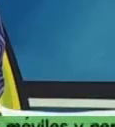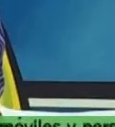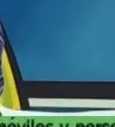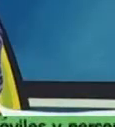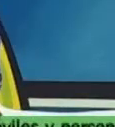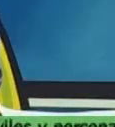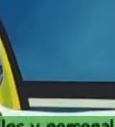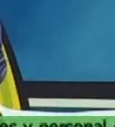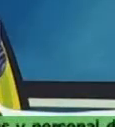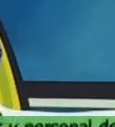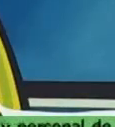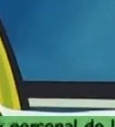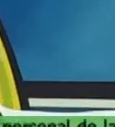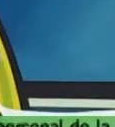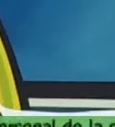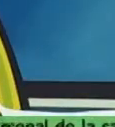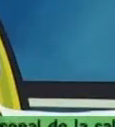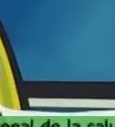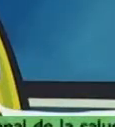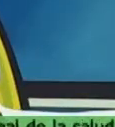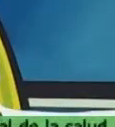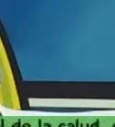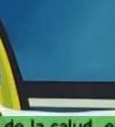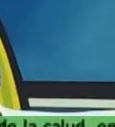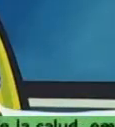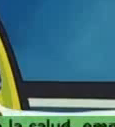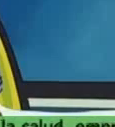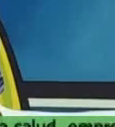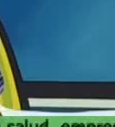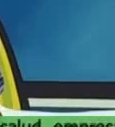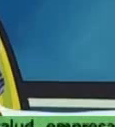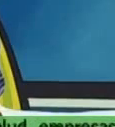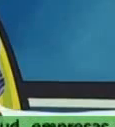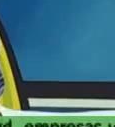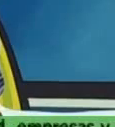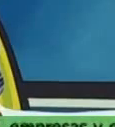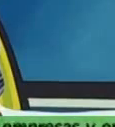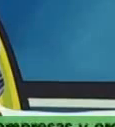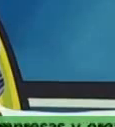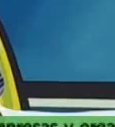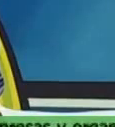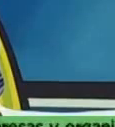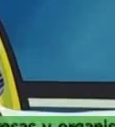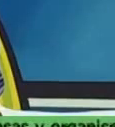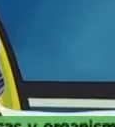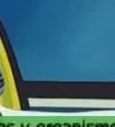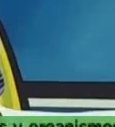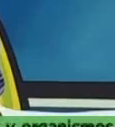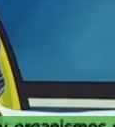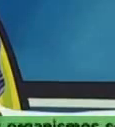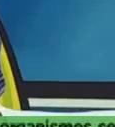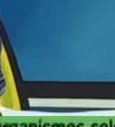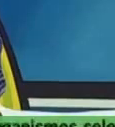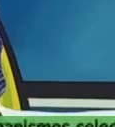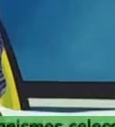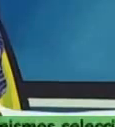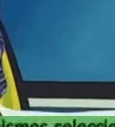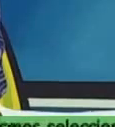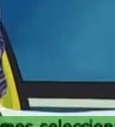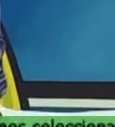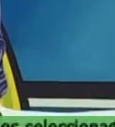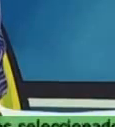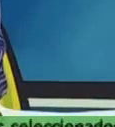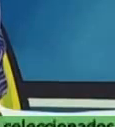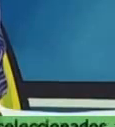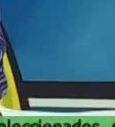y estaremos hablando más adelante de los precios del fisco porque evidentemente se impone un impuesto con otros invitados que